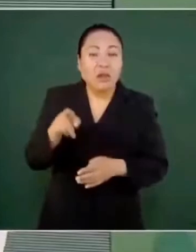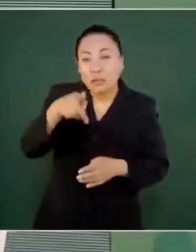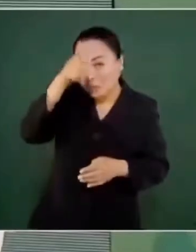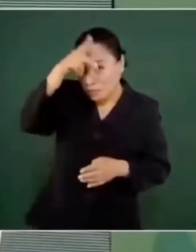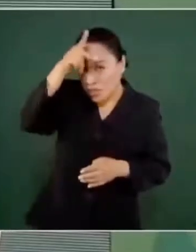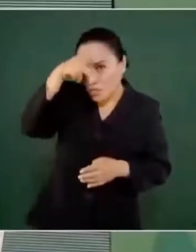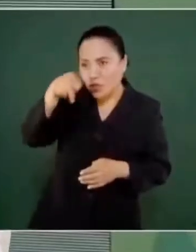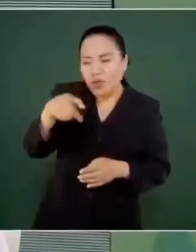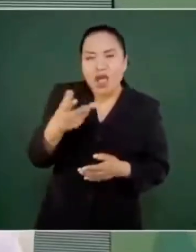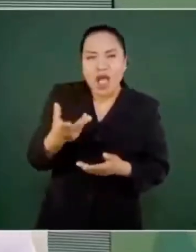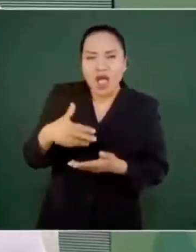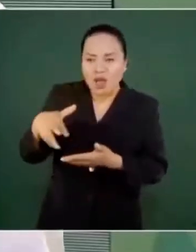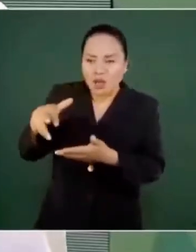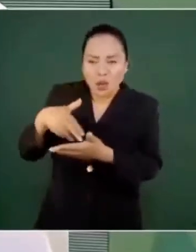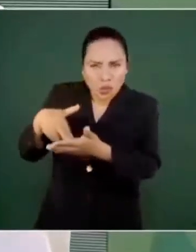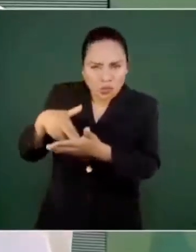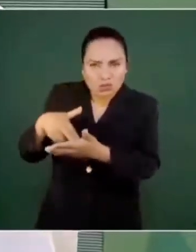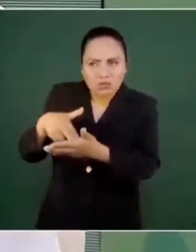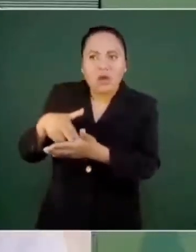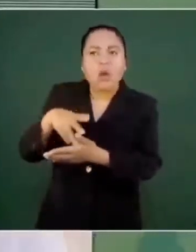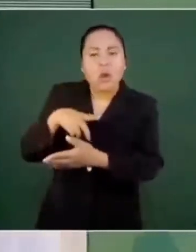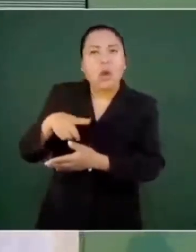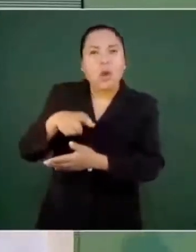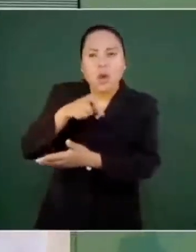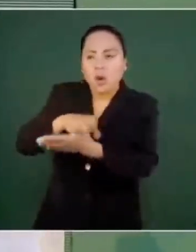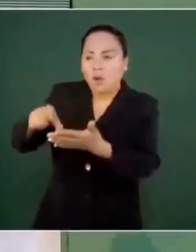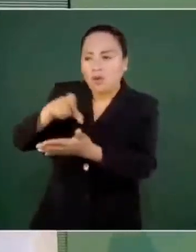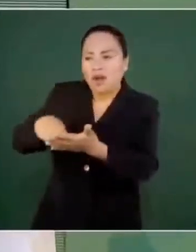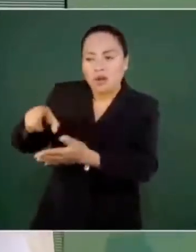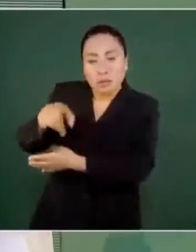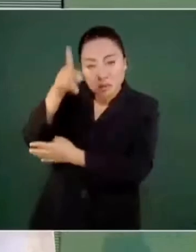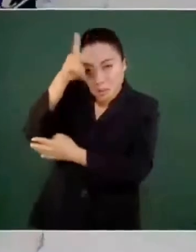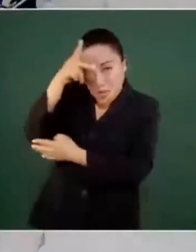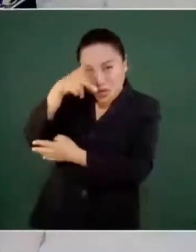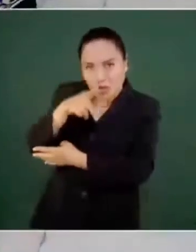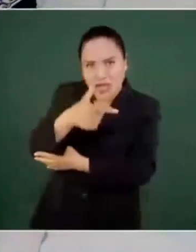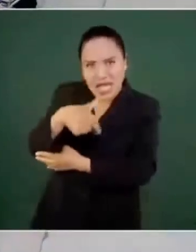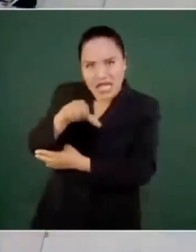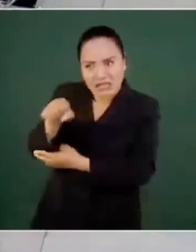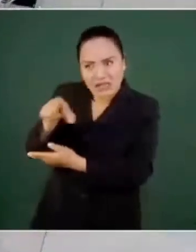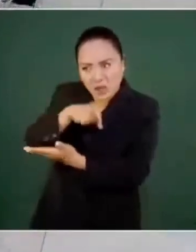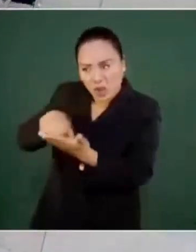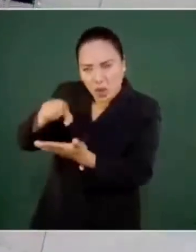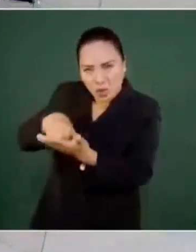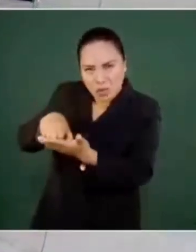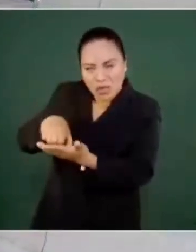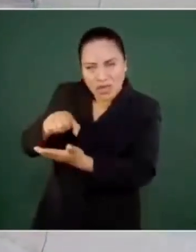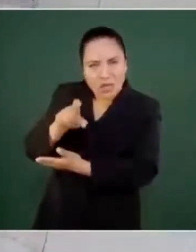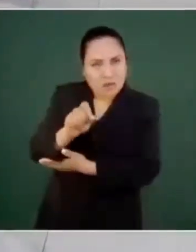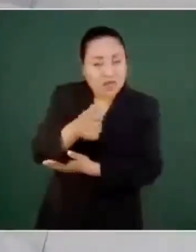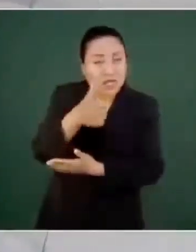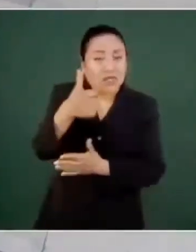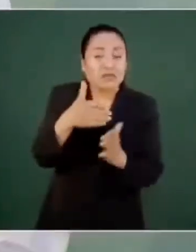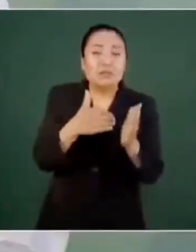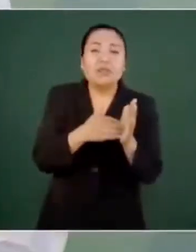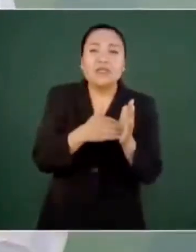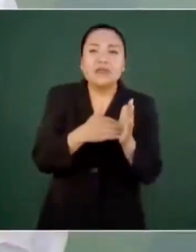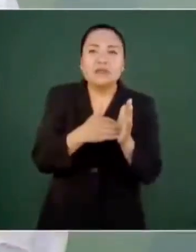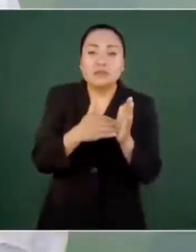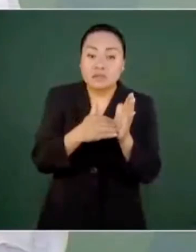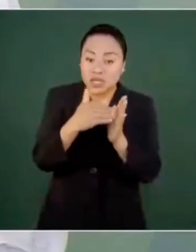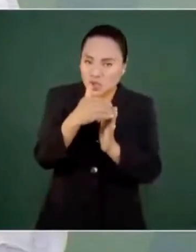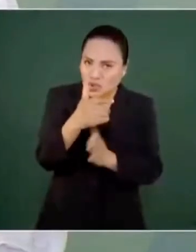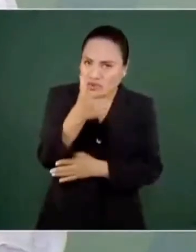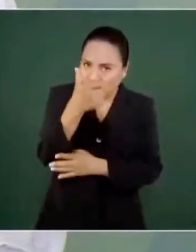y lo trajeran a México, un contrato de 26 mil millones de dólares